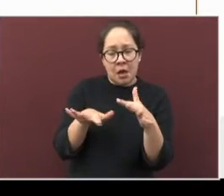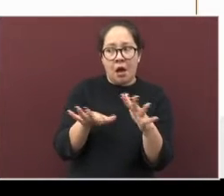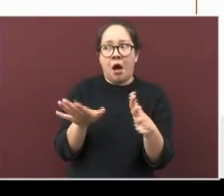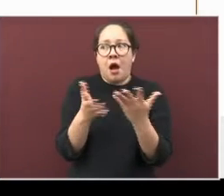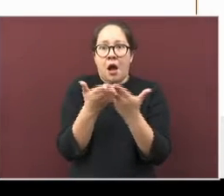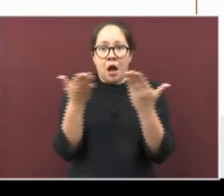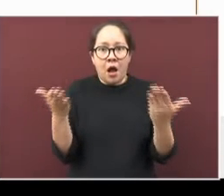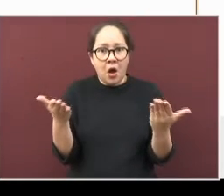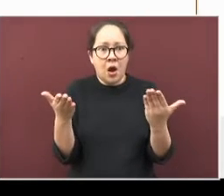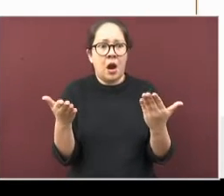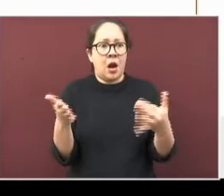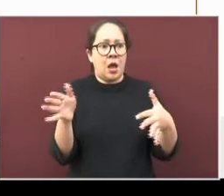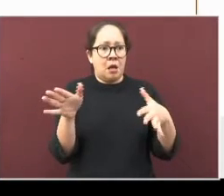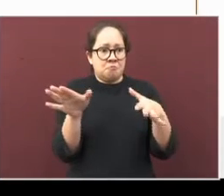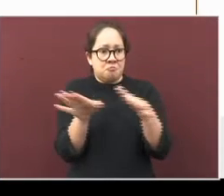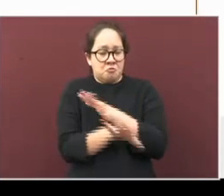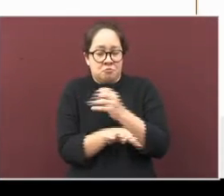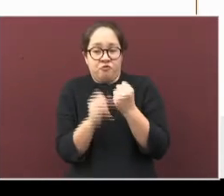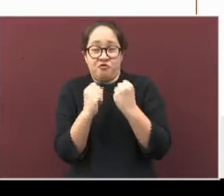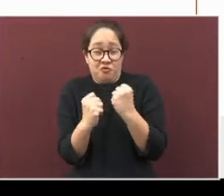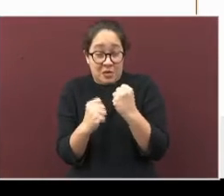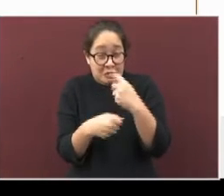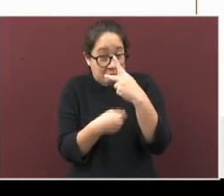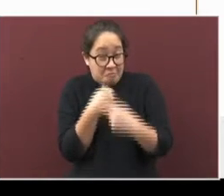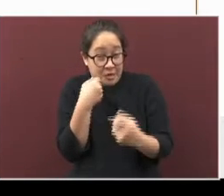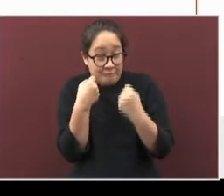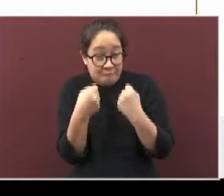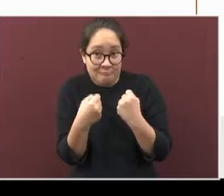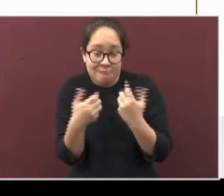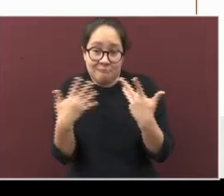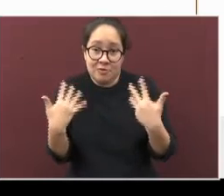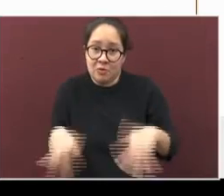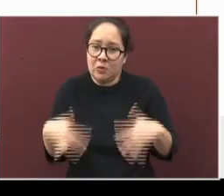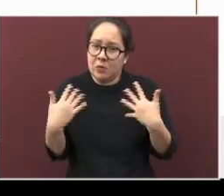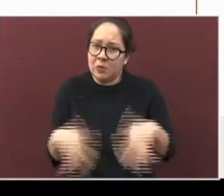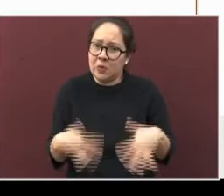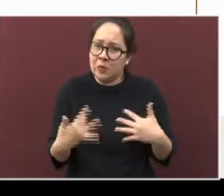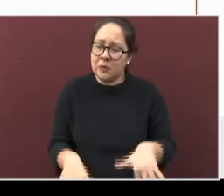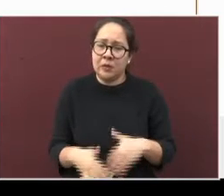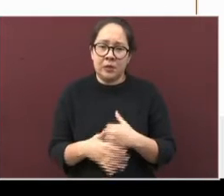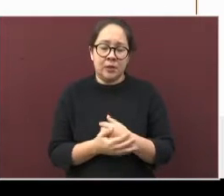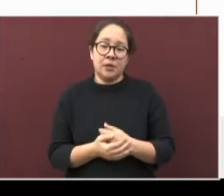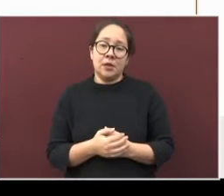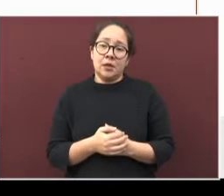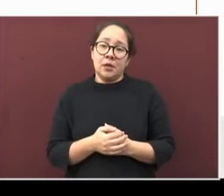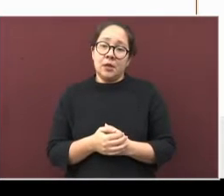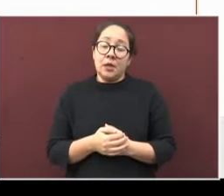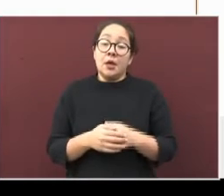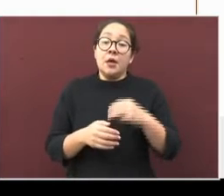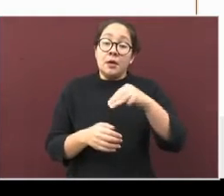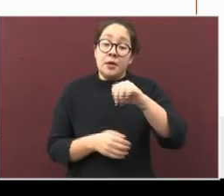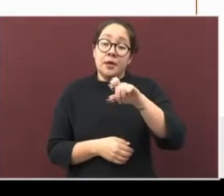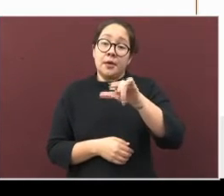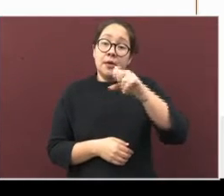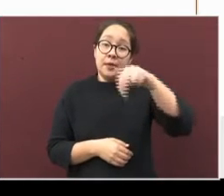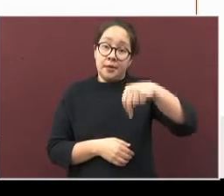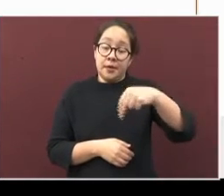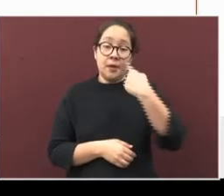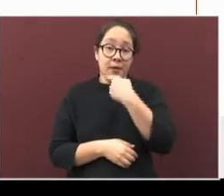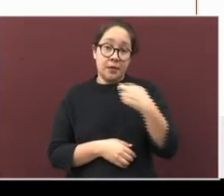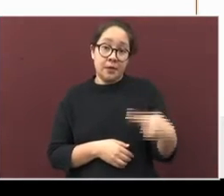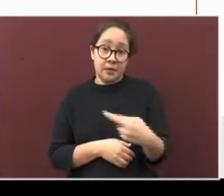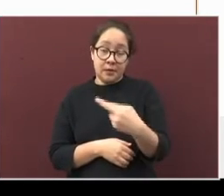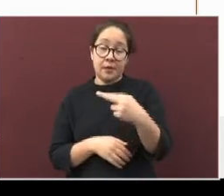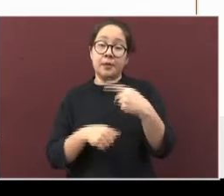de que durante las semanas anteriores permanecieron en amarillo y naranja, Medellín y Boca del Río se presentan en